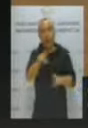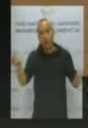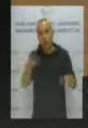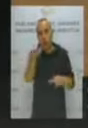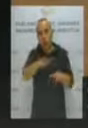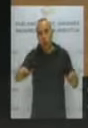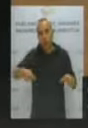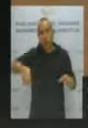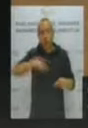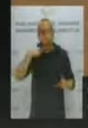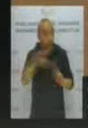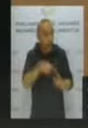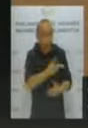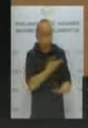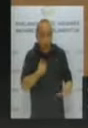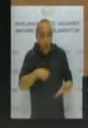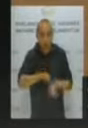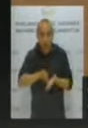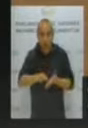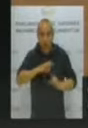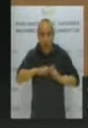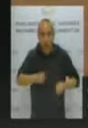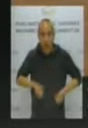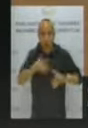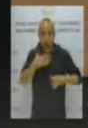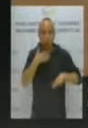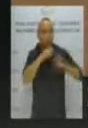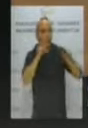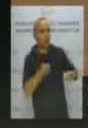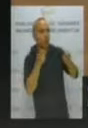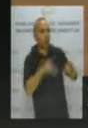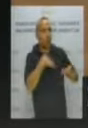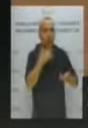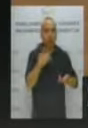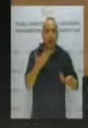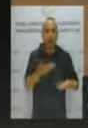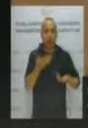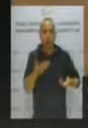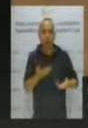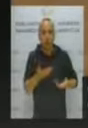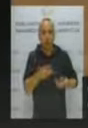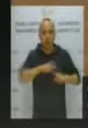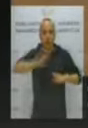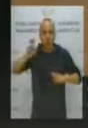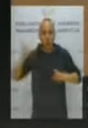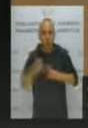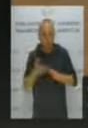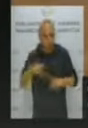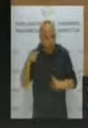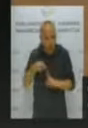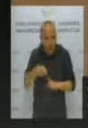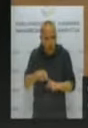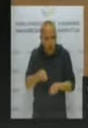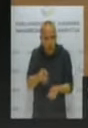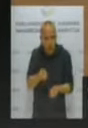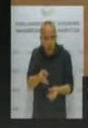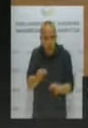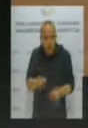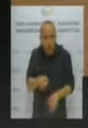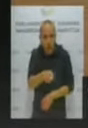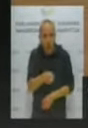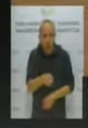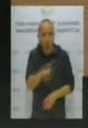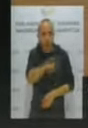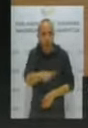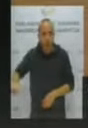servicio de comunicación, no para pagar reportajes y publicitarios, no para hacer otro tipo de cosas. Para eso es el servicio de comunicación, para